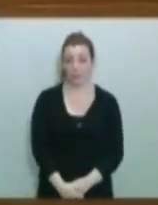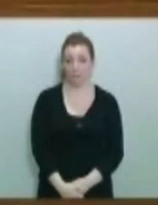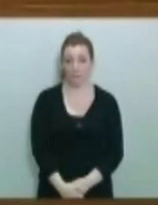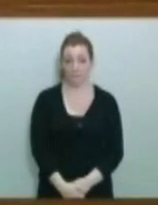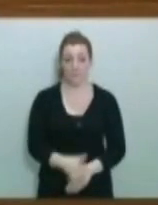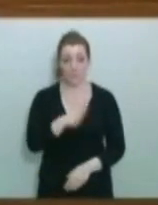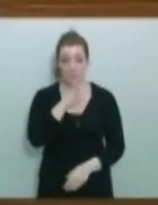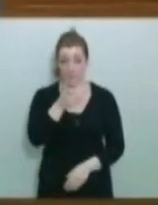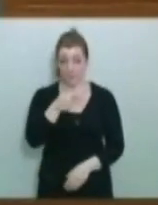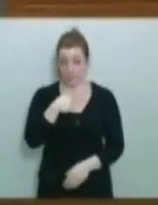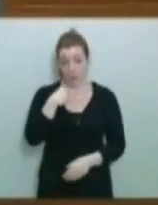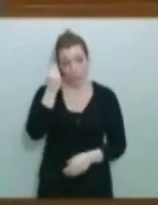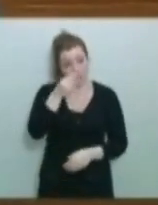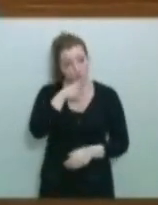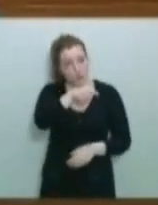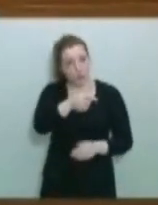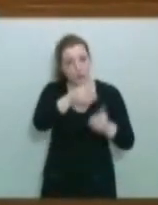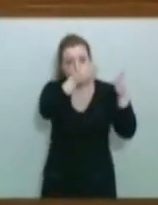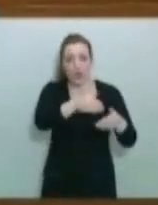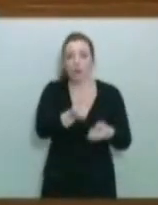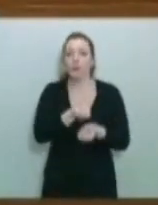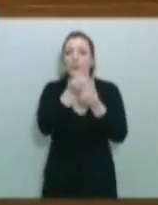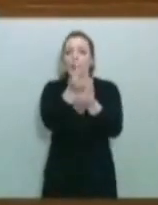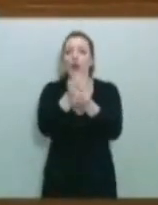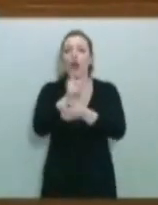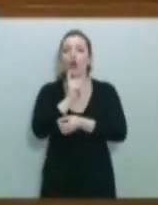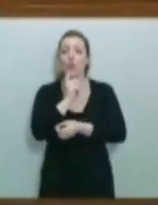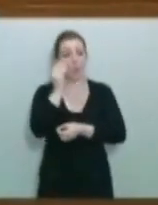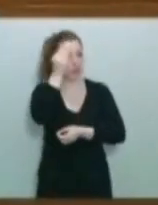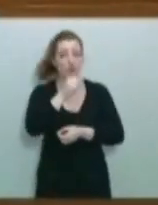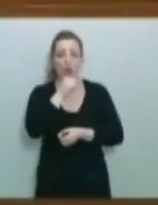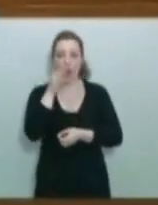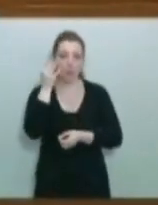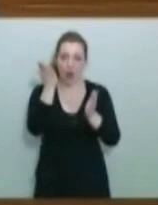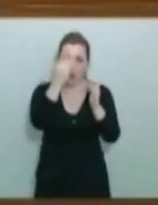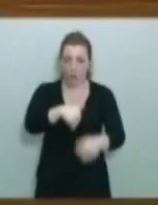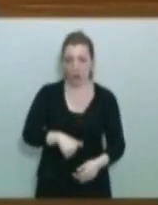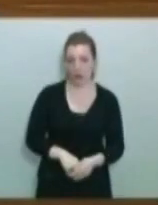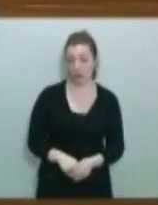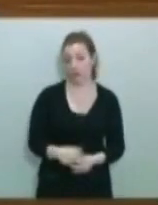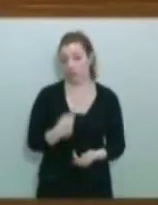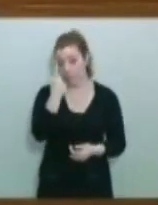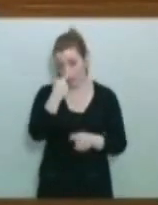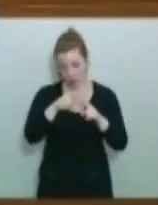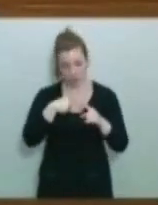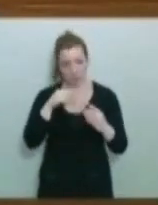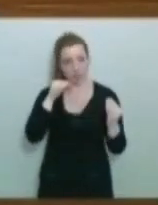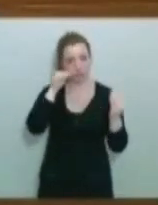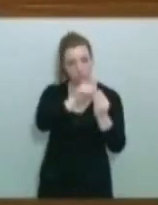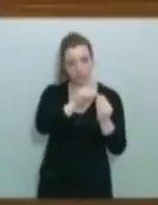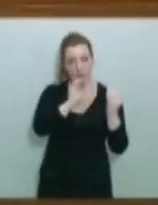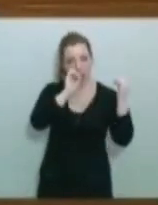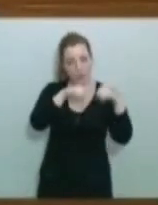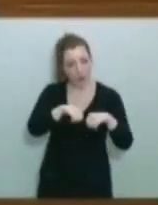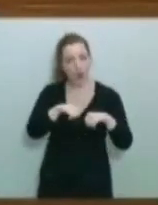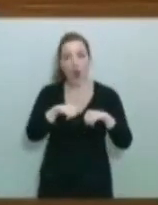Creo que, tal como se expresa, creo que no la tiene. Y estoy de acuerdo con usted en una cosa. Hay que acotar al